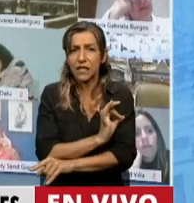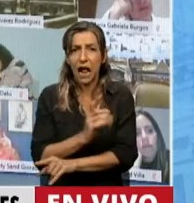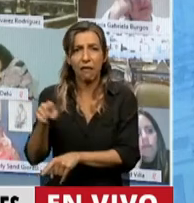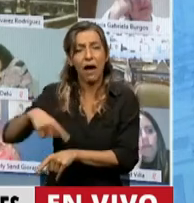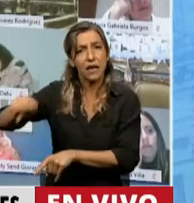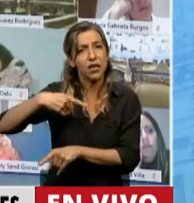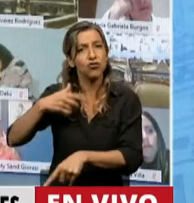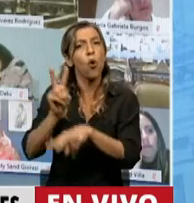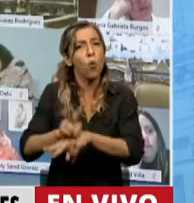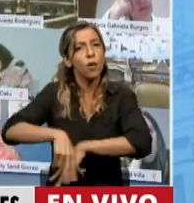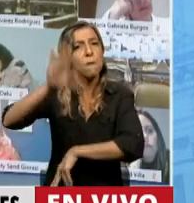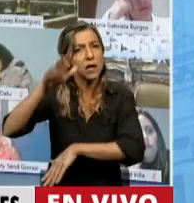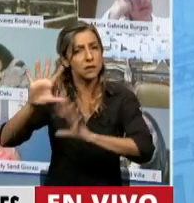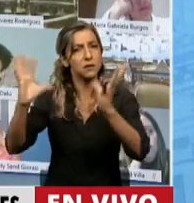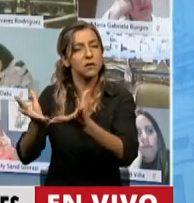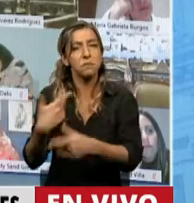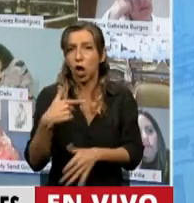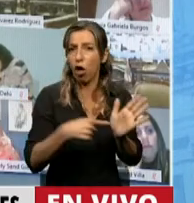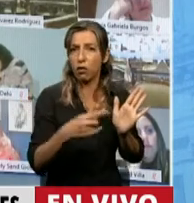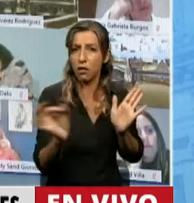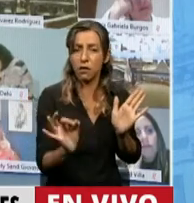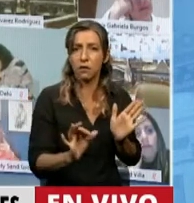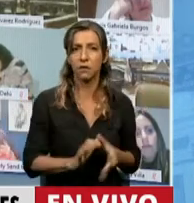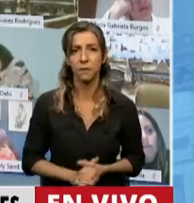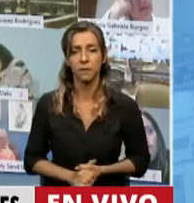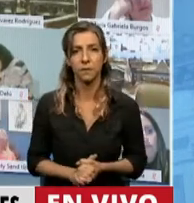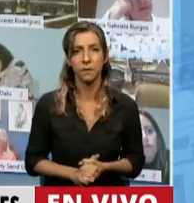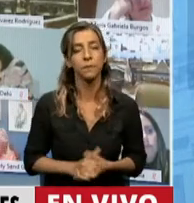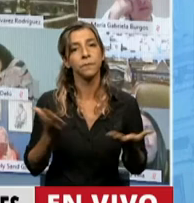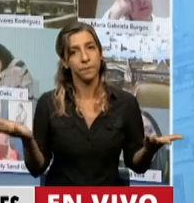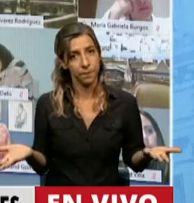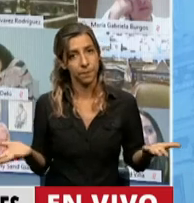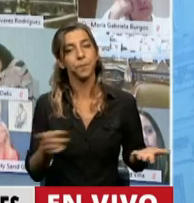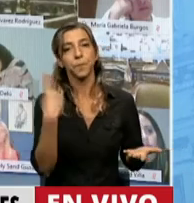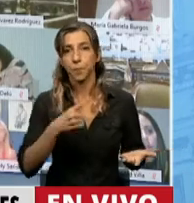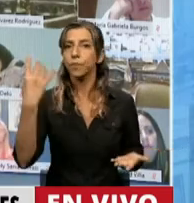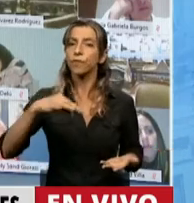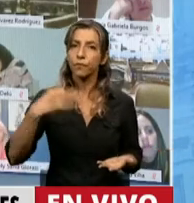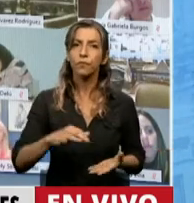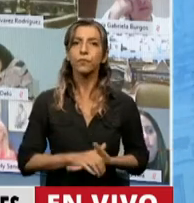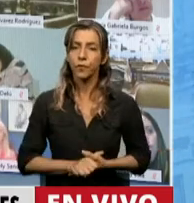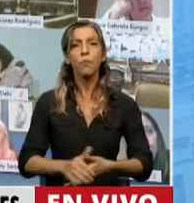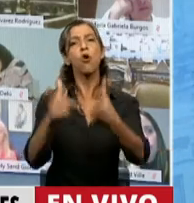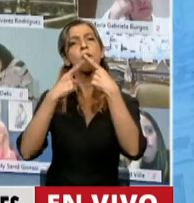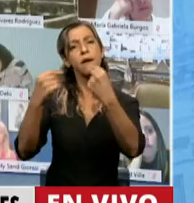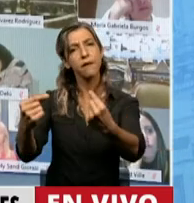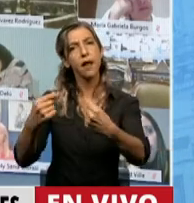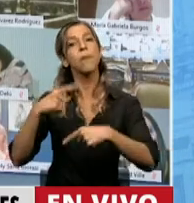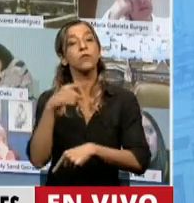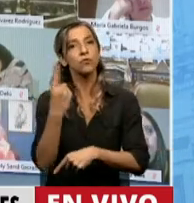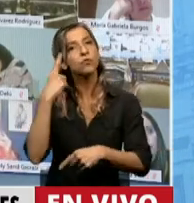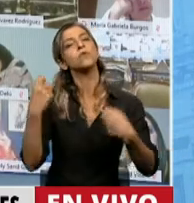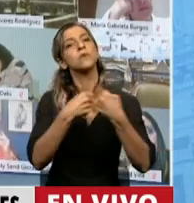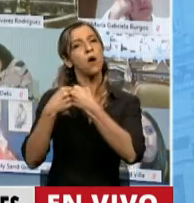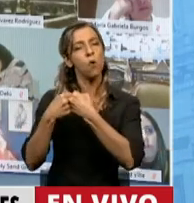manera. Por eso, efectivamente, lo que tenemos que hacer es reclamar que los acuerdos